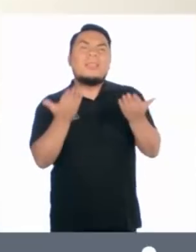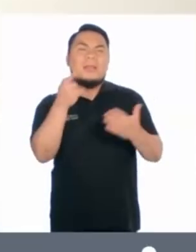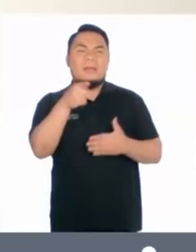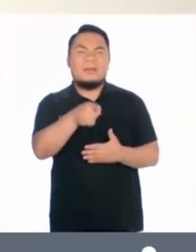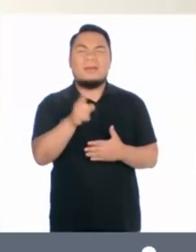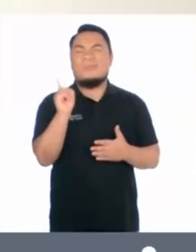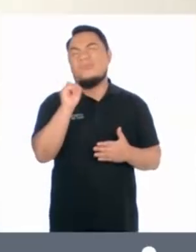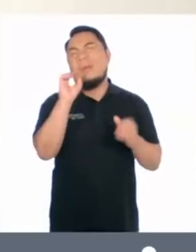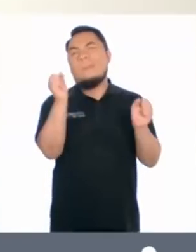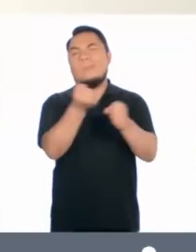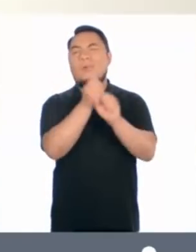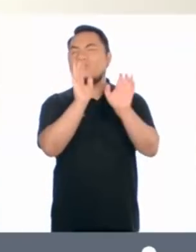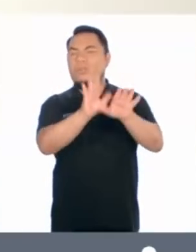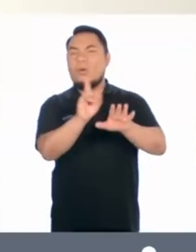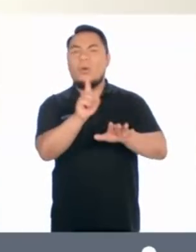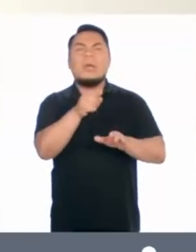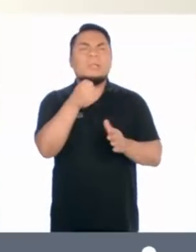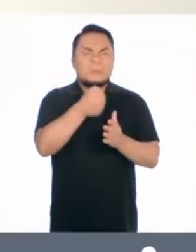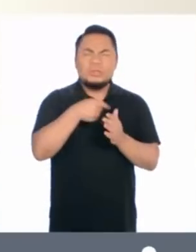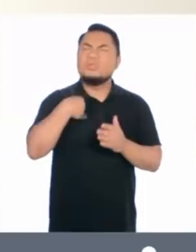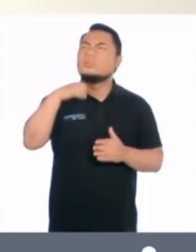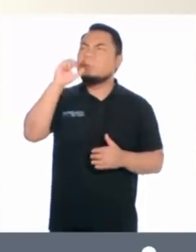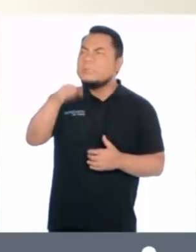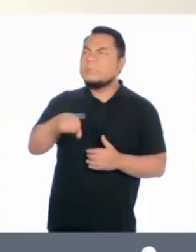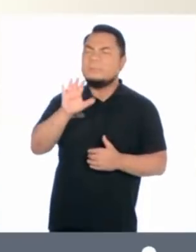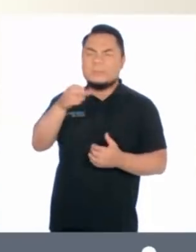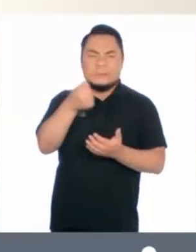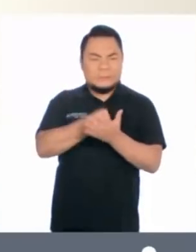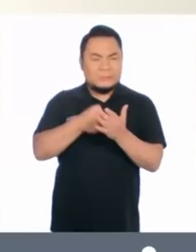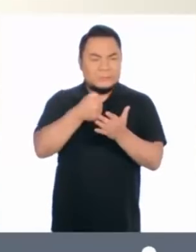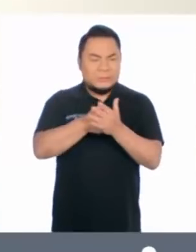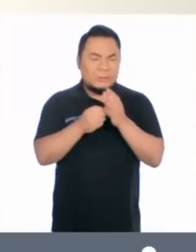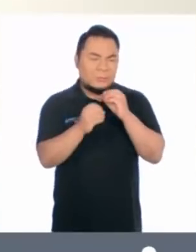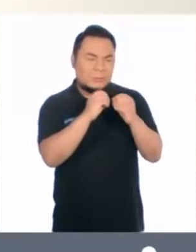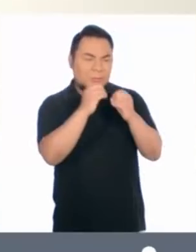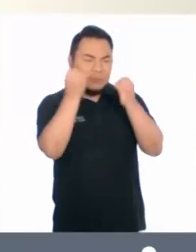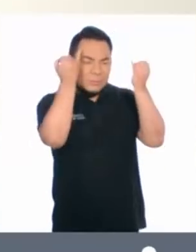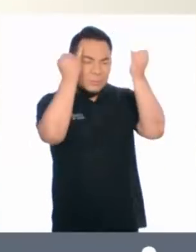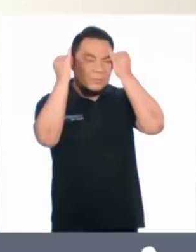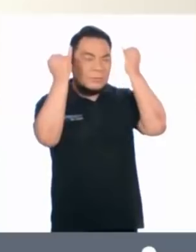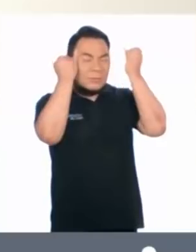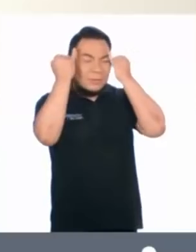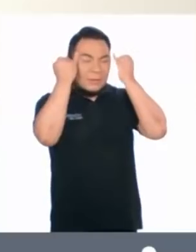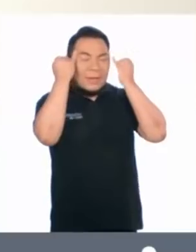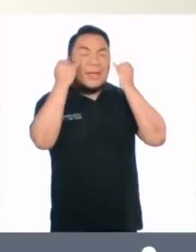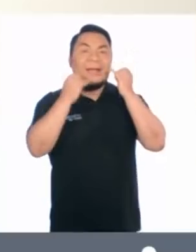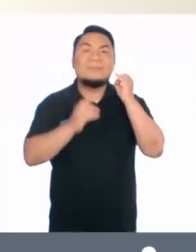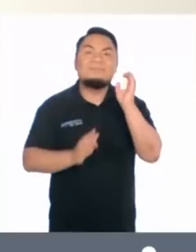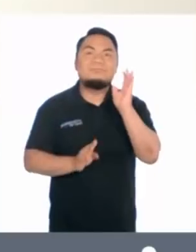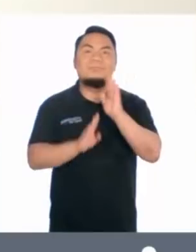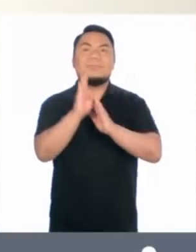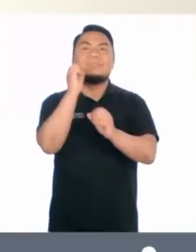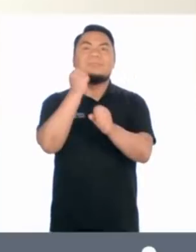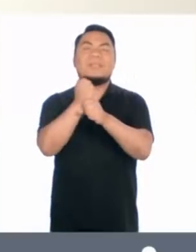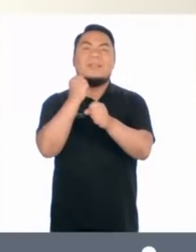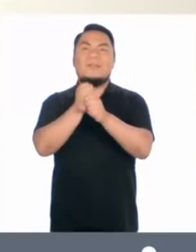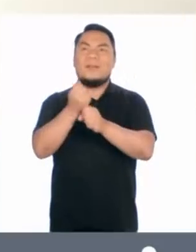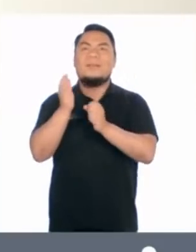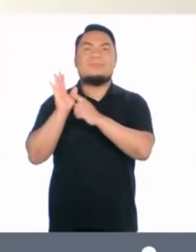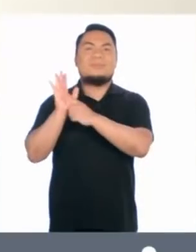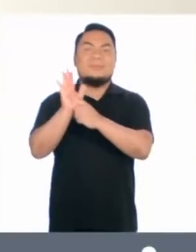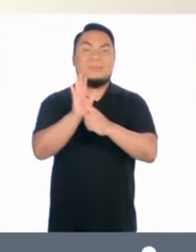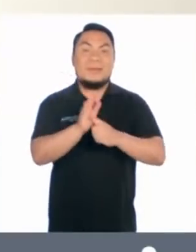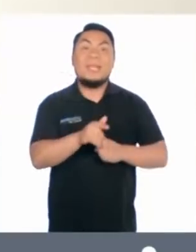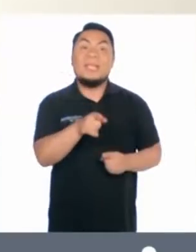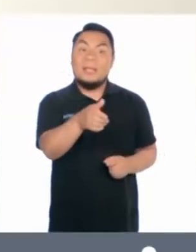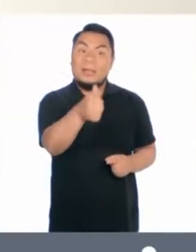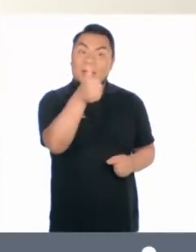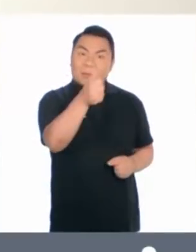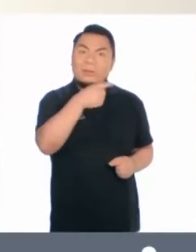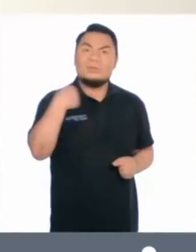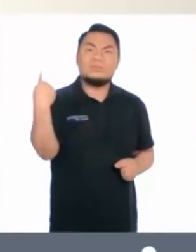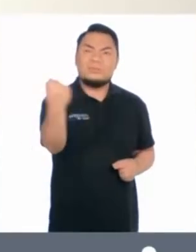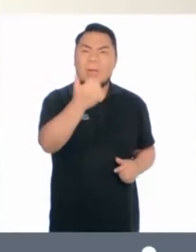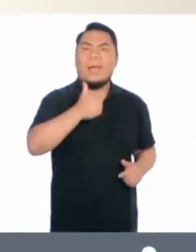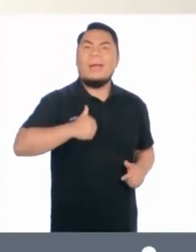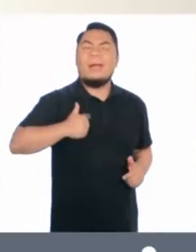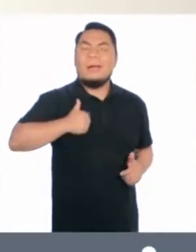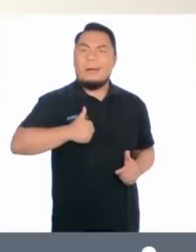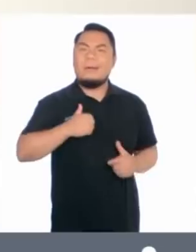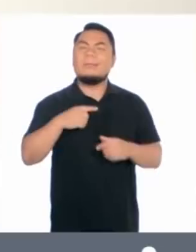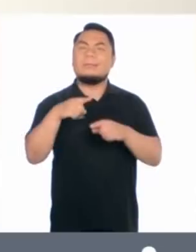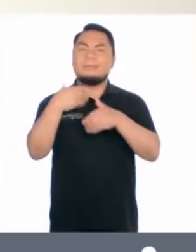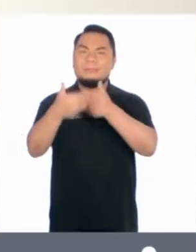podrían verlos como imposibles de lograr. Entonces, es una habilidad que sí es importante que la